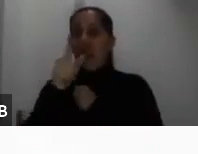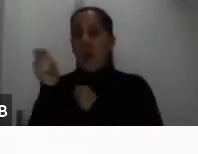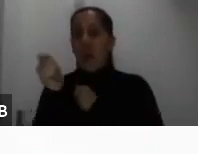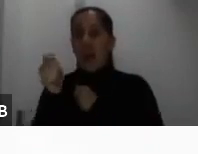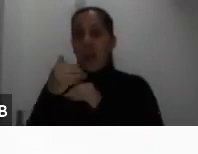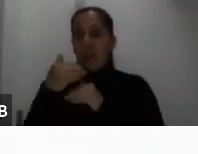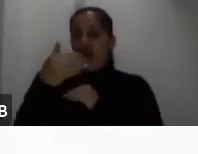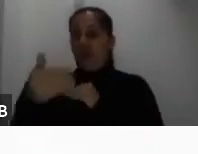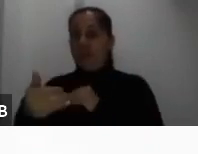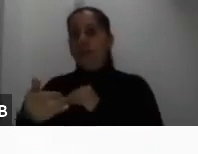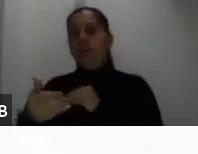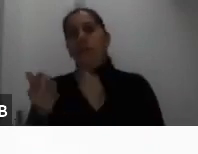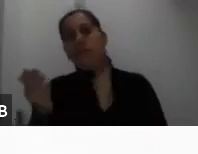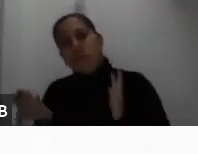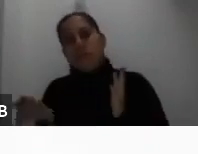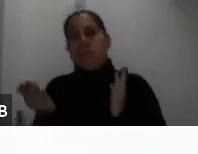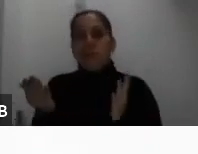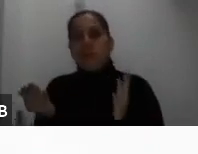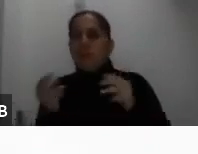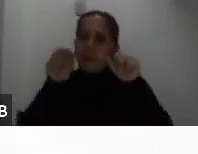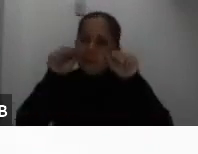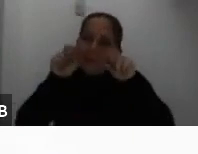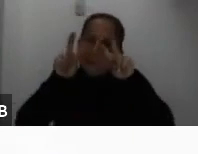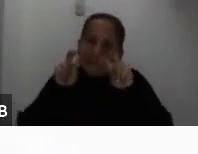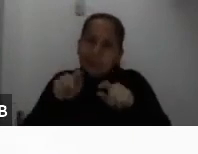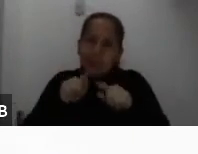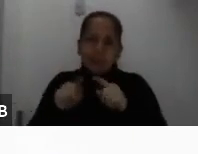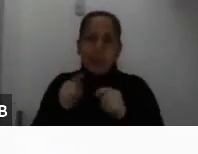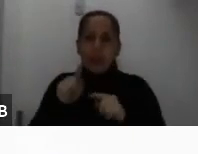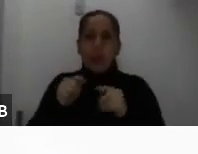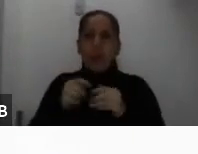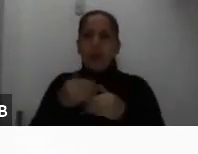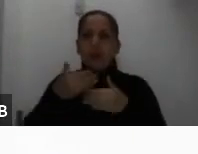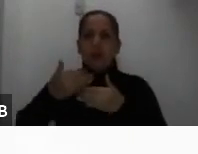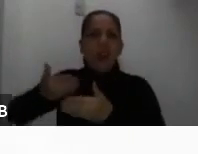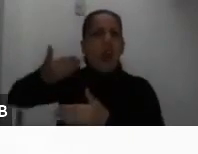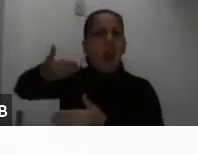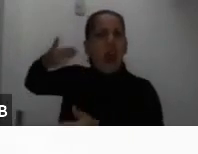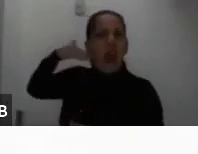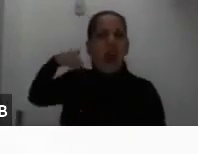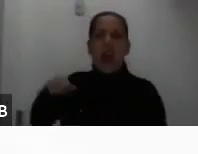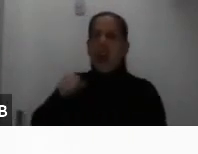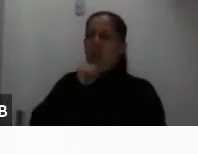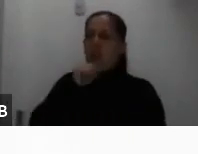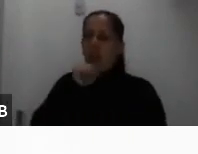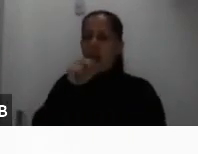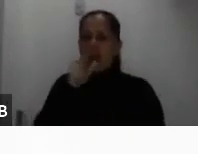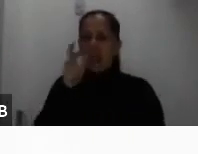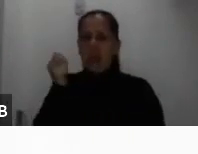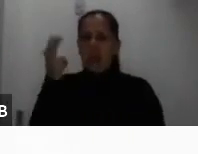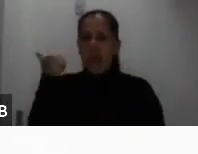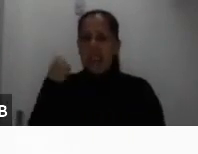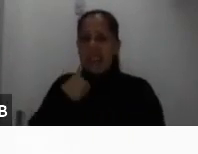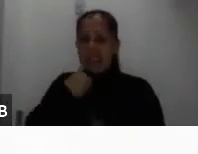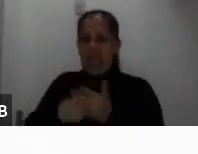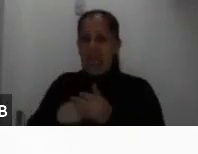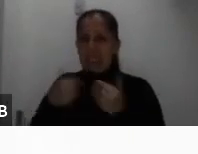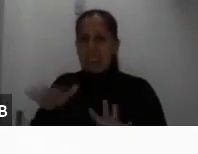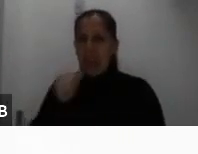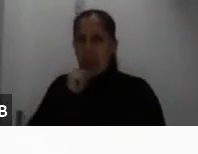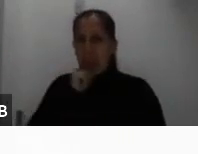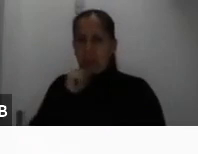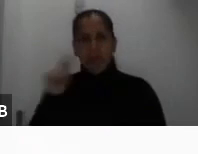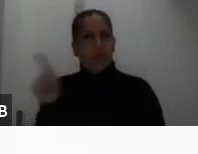ese mes, podemos valorarlo, pero no podemos recibir cosas o documentos que tengan más de tres meses de haber sido emitidos.